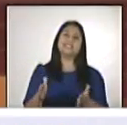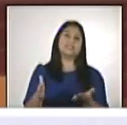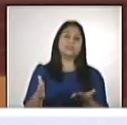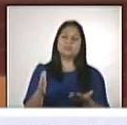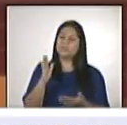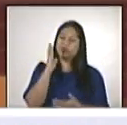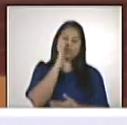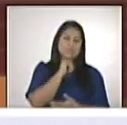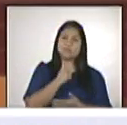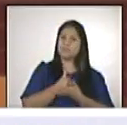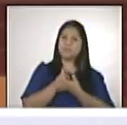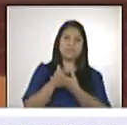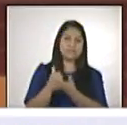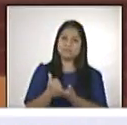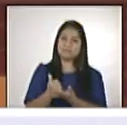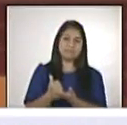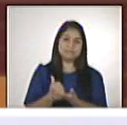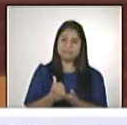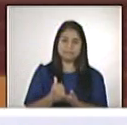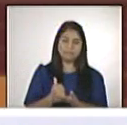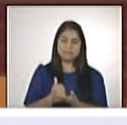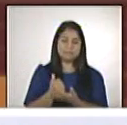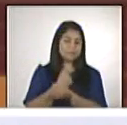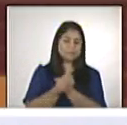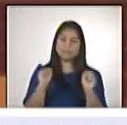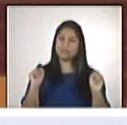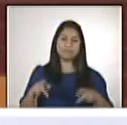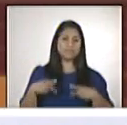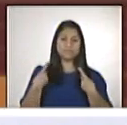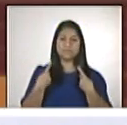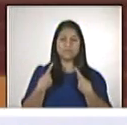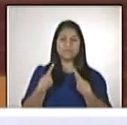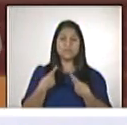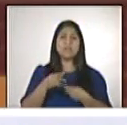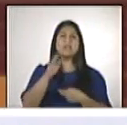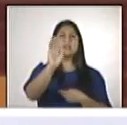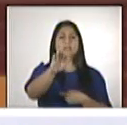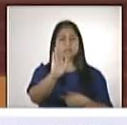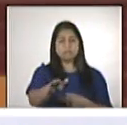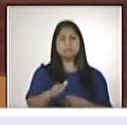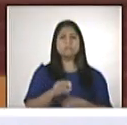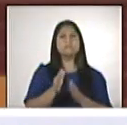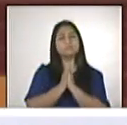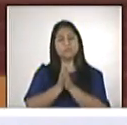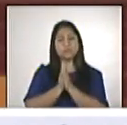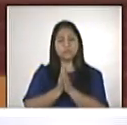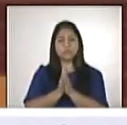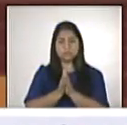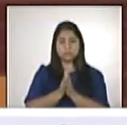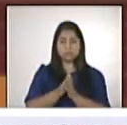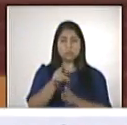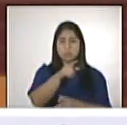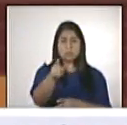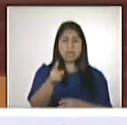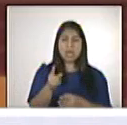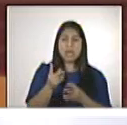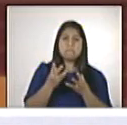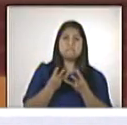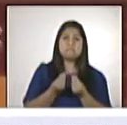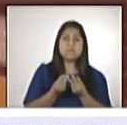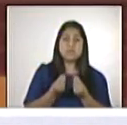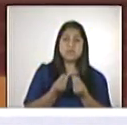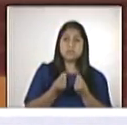Era prácticamente imposible salvarle la vida. Yo quiero pedirles un gran favor. No tengamos miedo